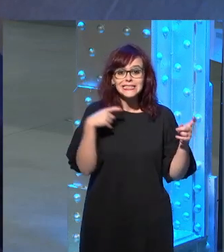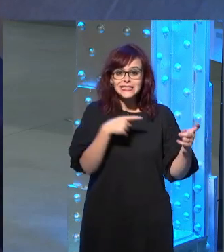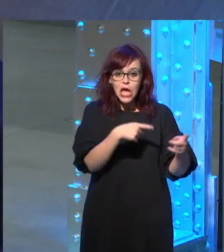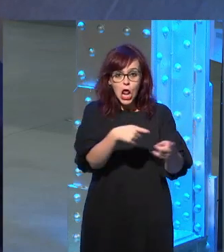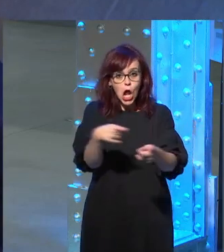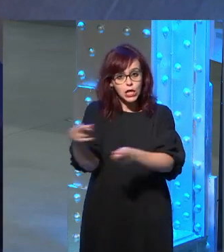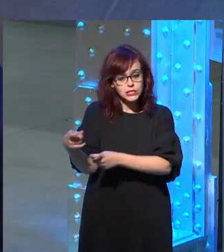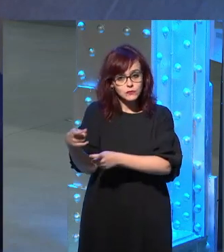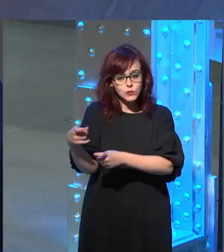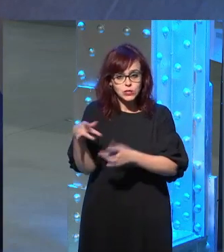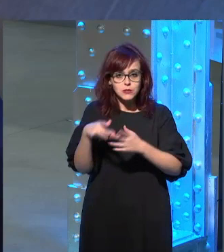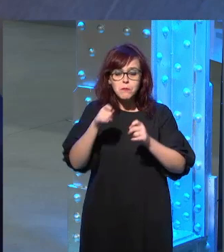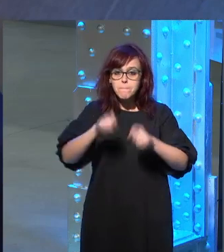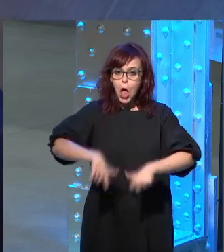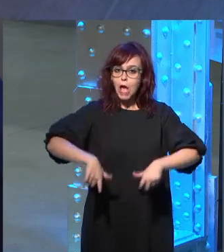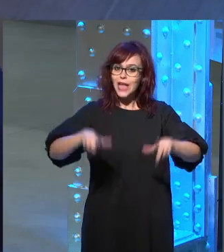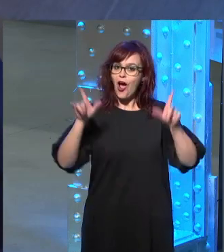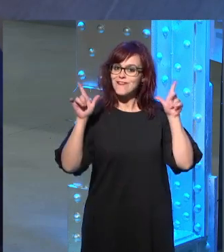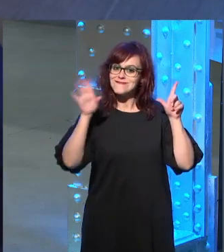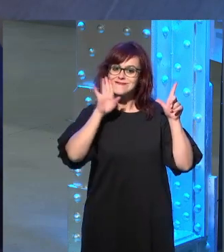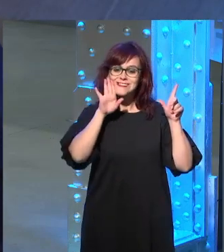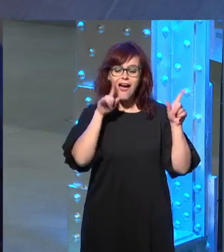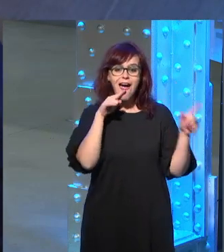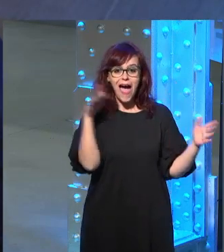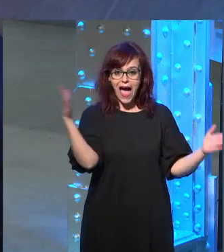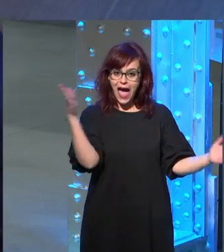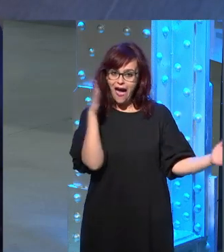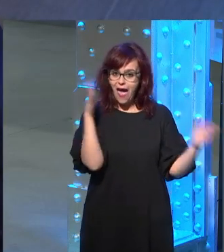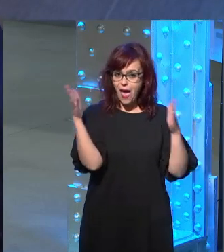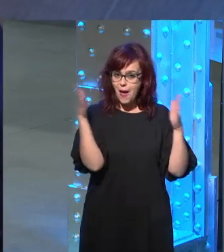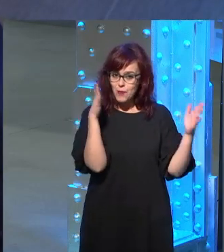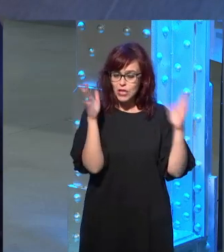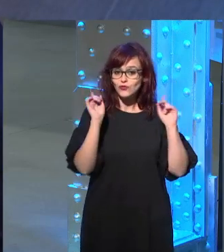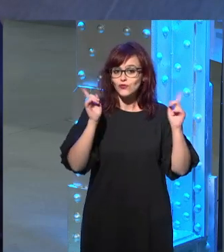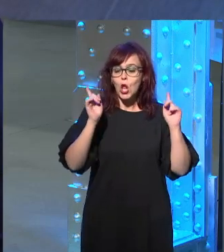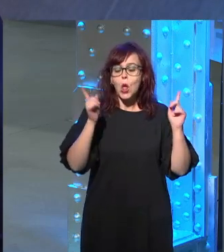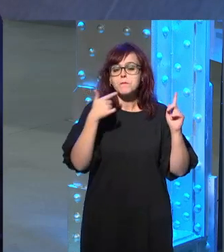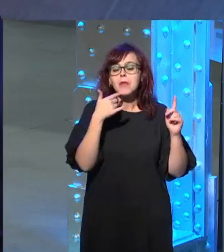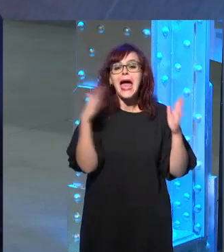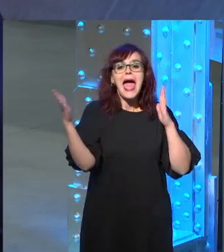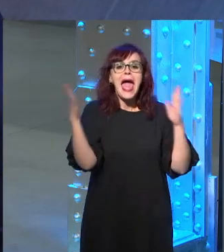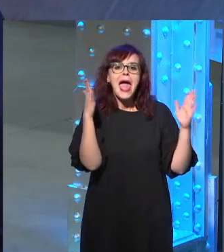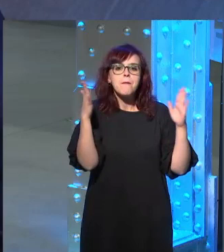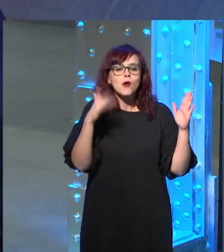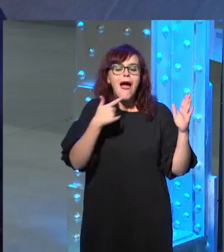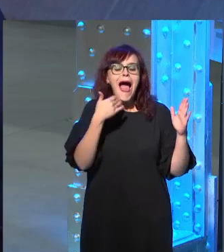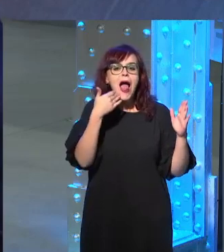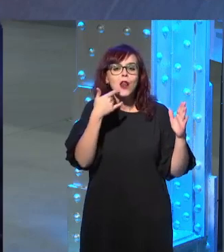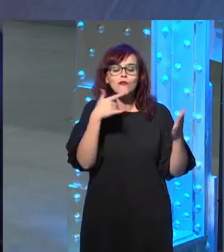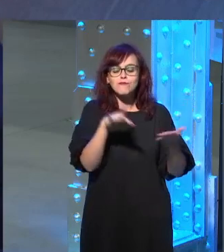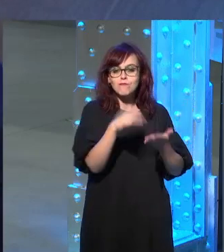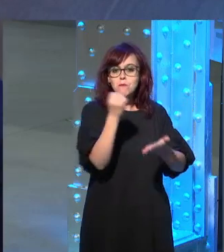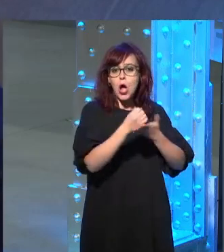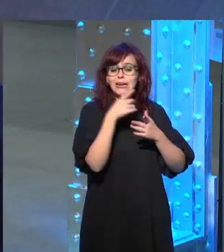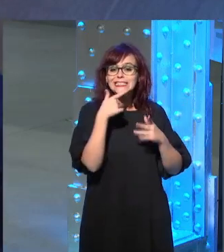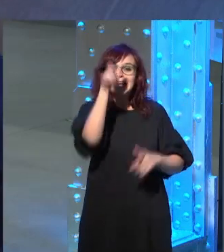es el gran protagonista de nuestra época ¿no es cierto? si hay que simbolizar de alguna manera nuestra época en algo en alguien es